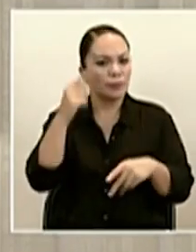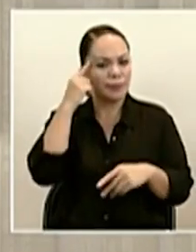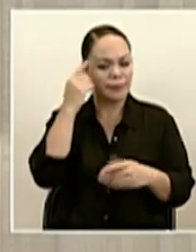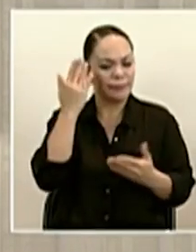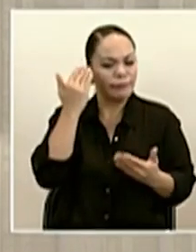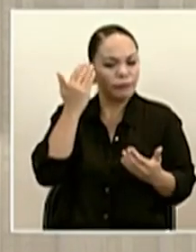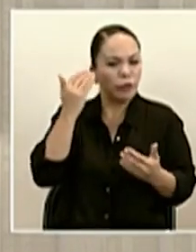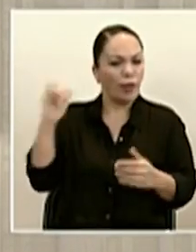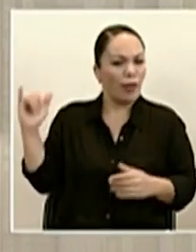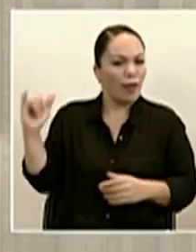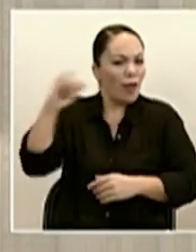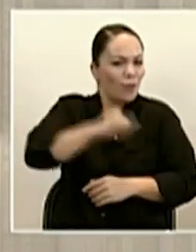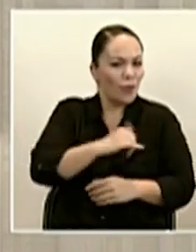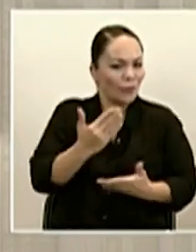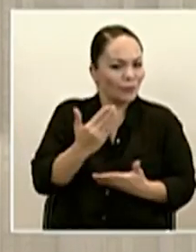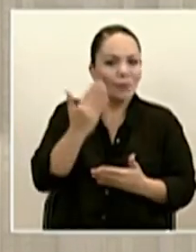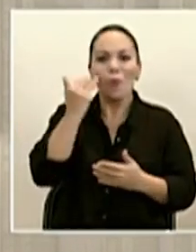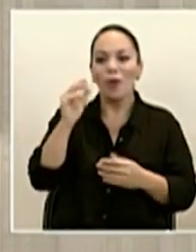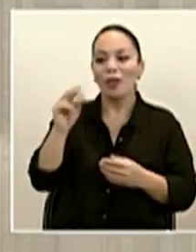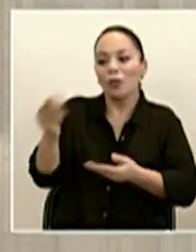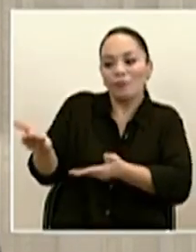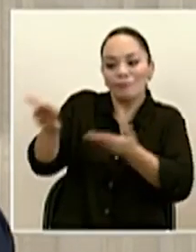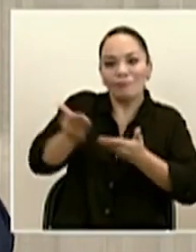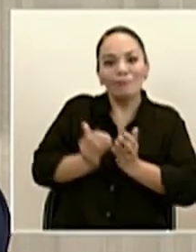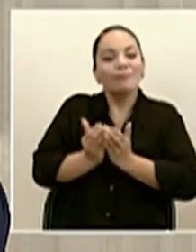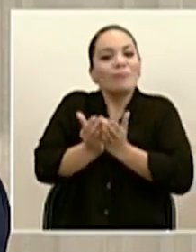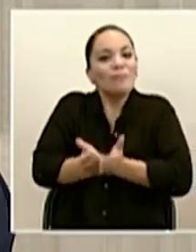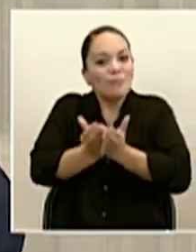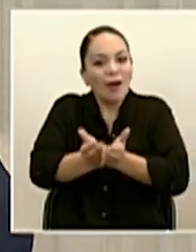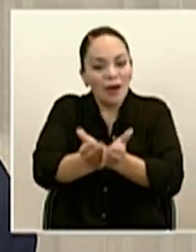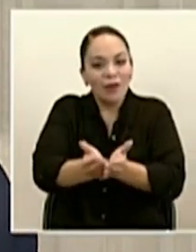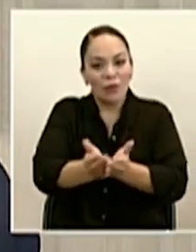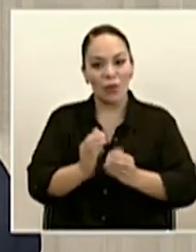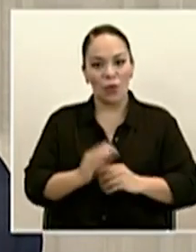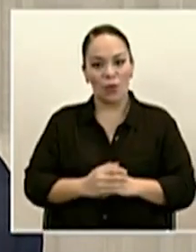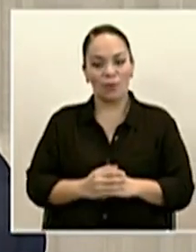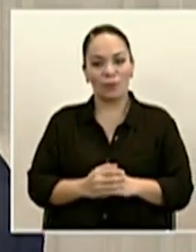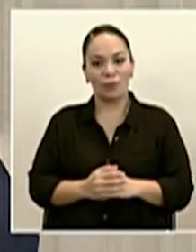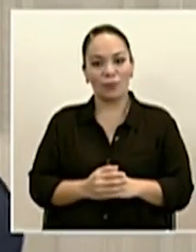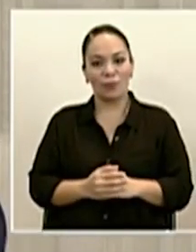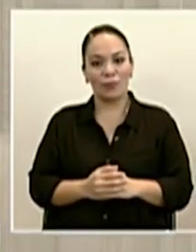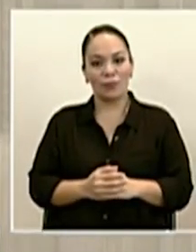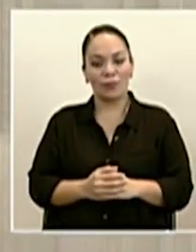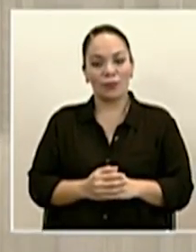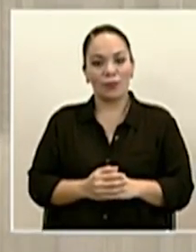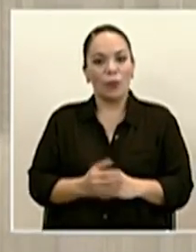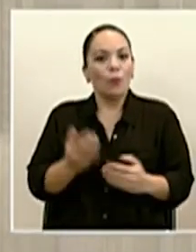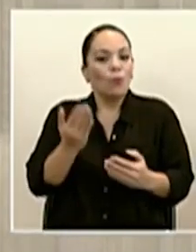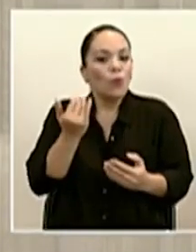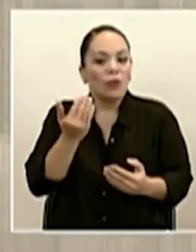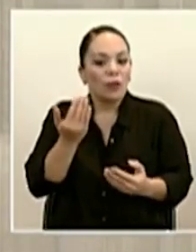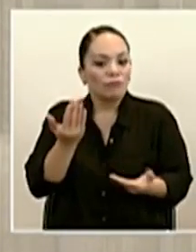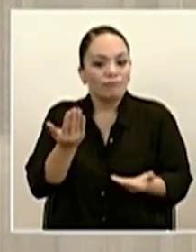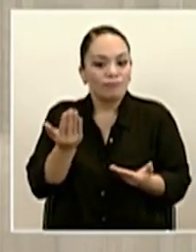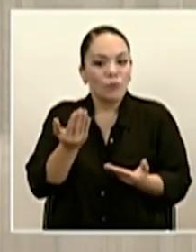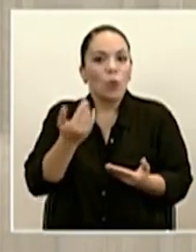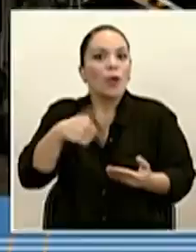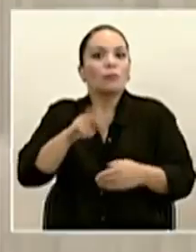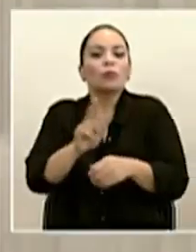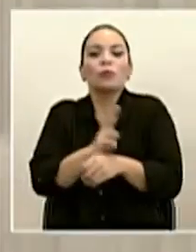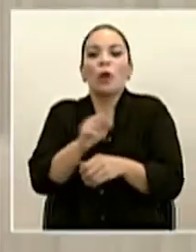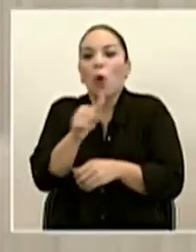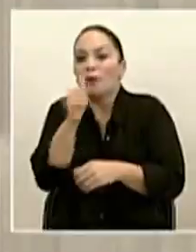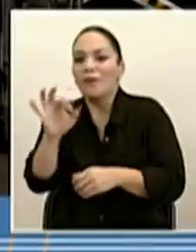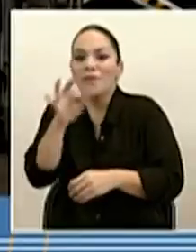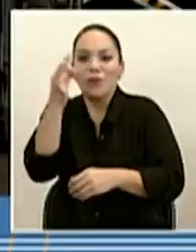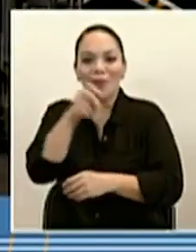¿Por qué esto no llegó por barco? O sea, ¿por qué no usamos o seleccionamos una modalidad de transporte